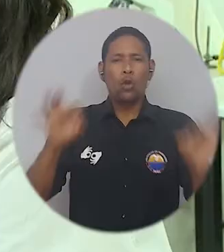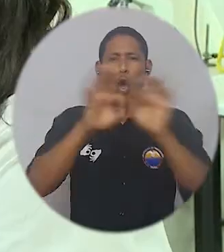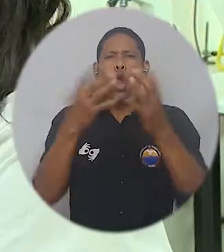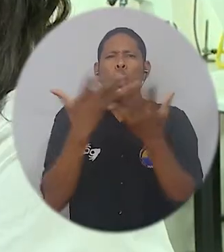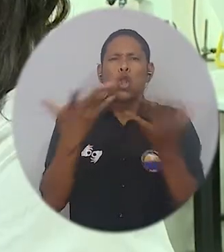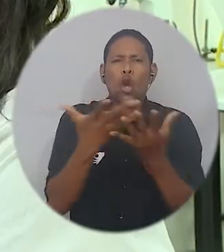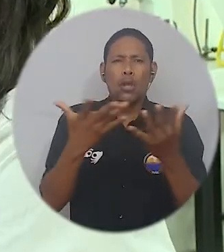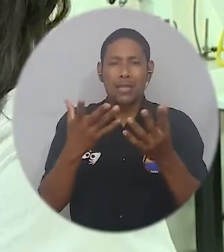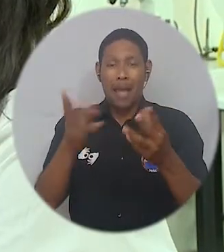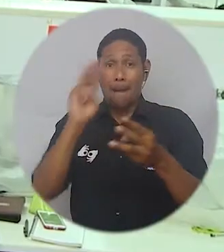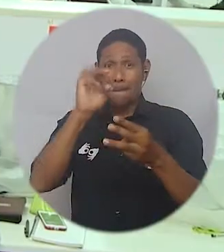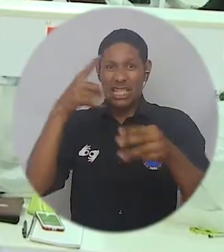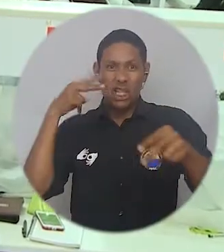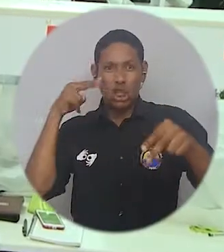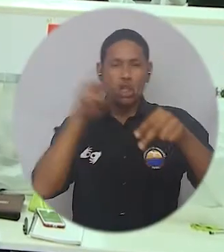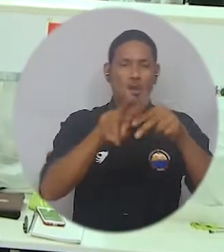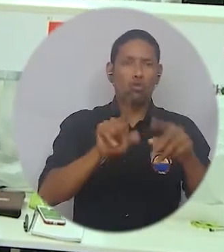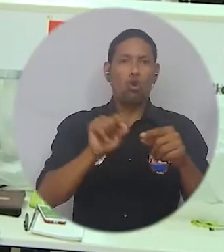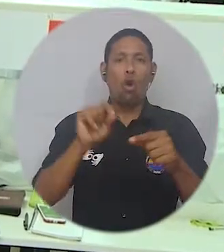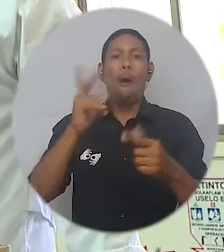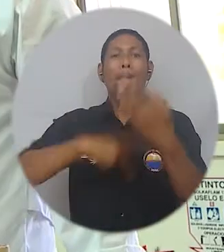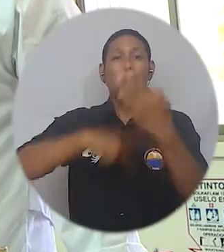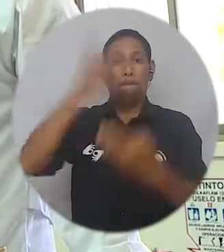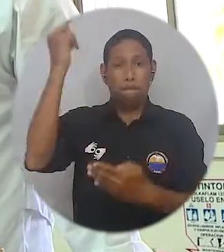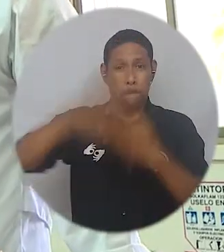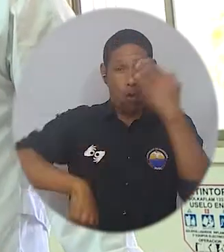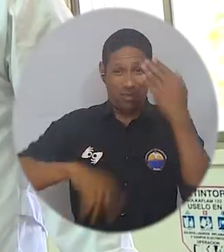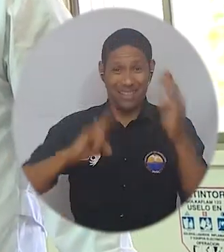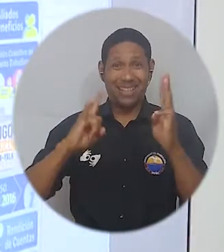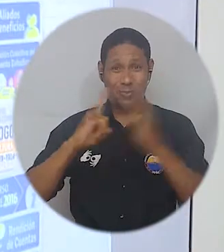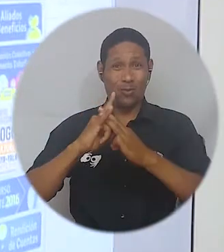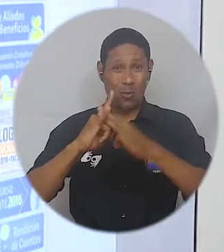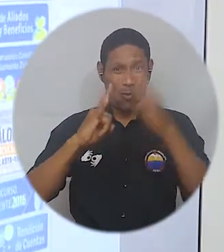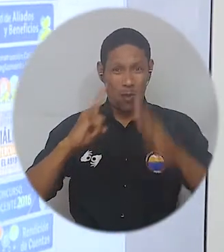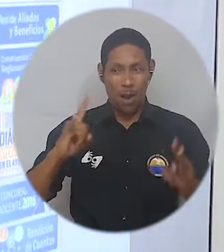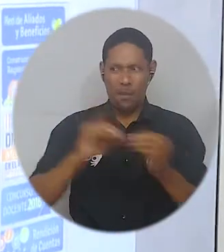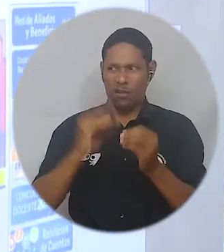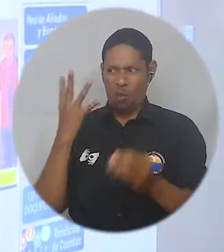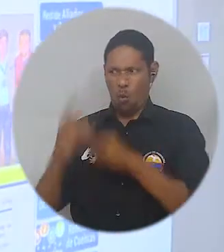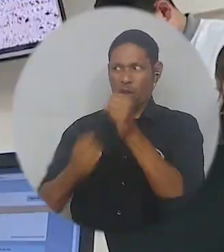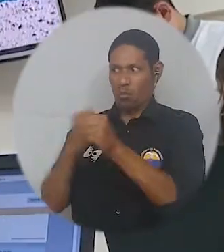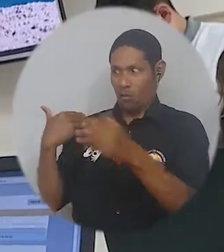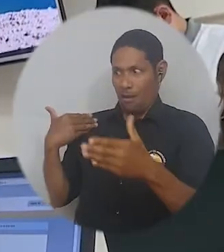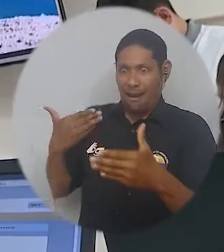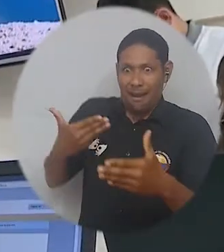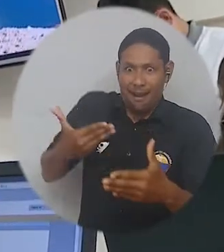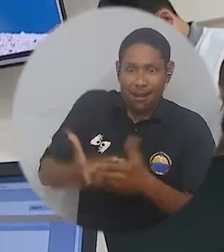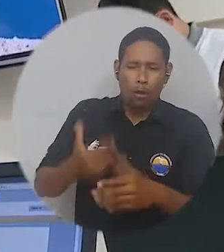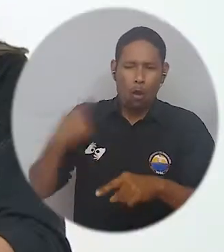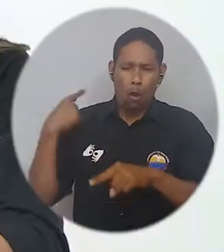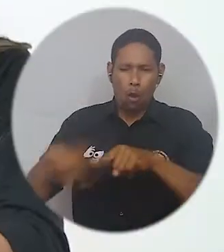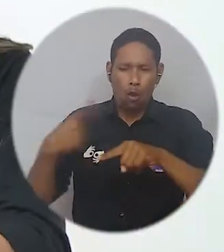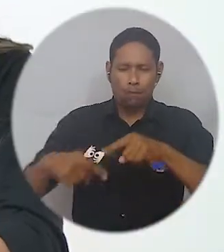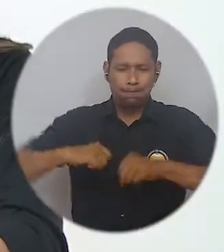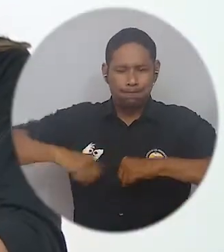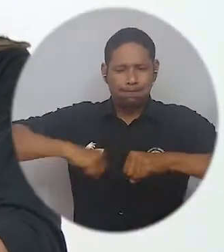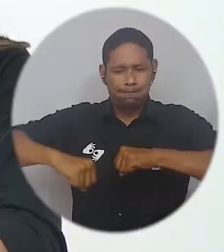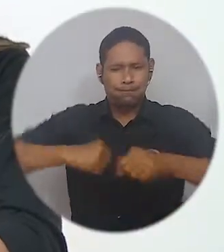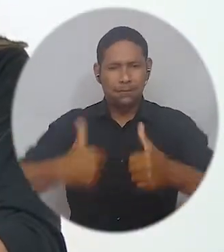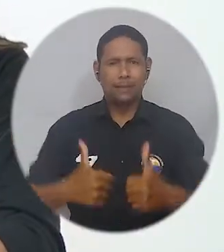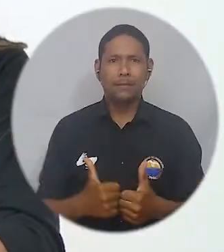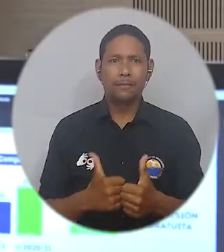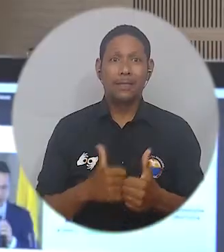en la que hizo recorrido por la misión, el proyecto institucional y los avances que ha tenido la alma mater en los últimos cuatro años en diferentes